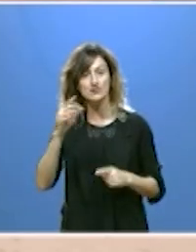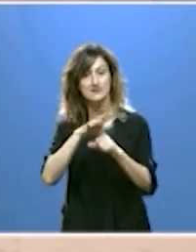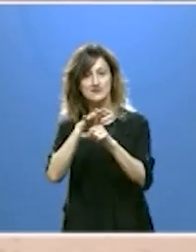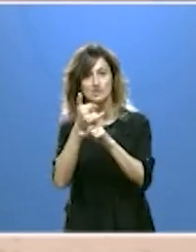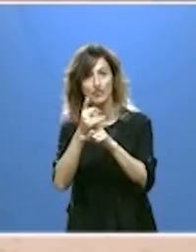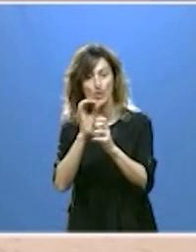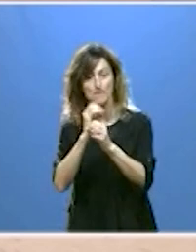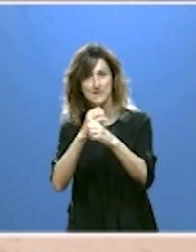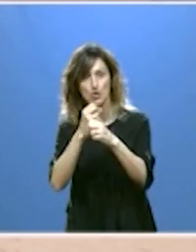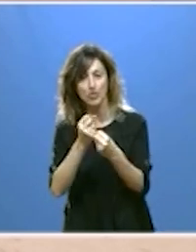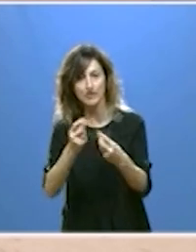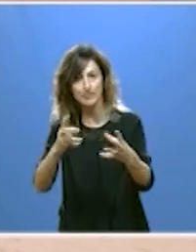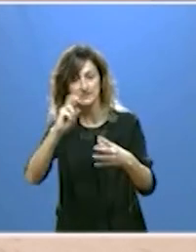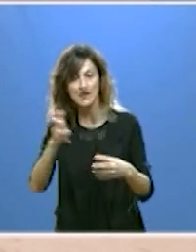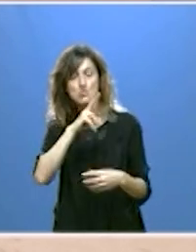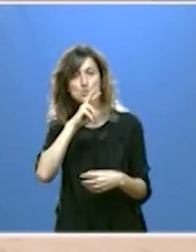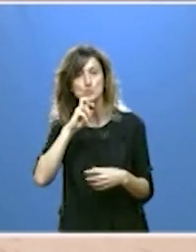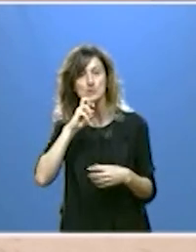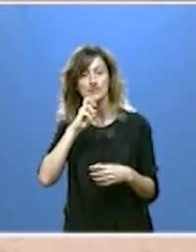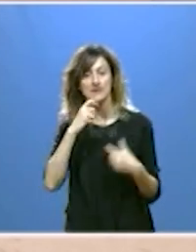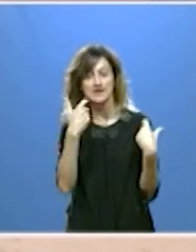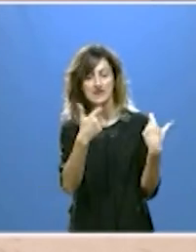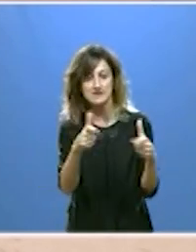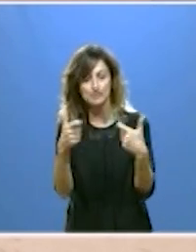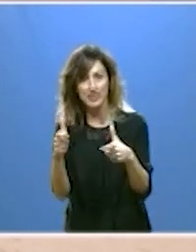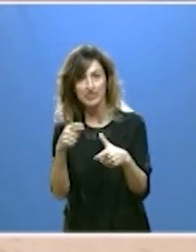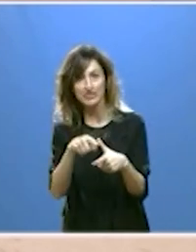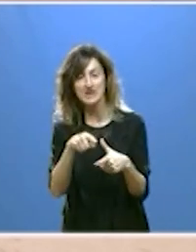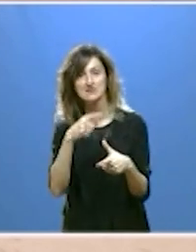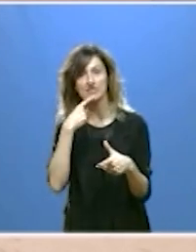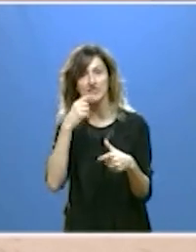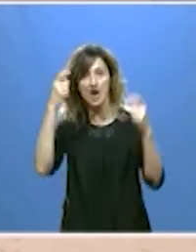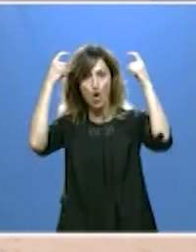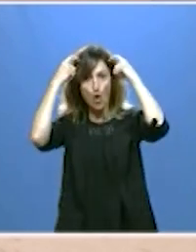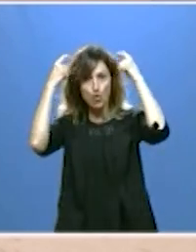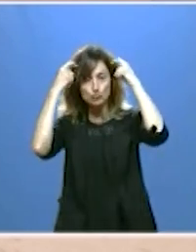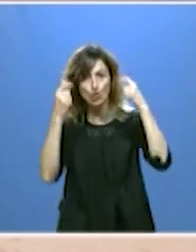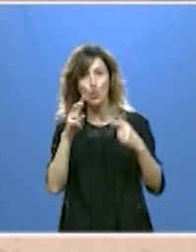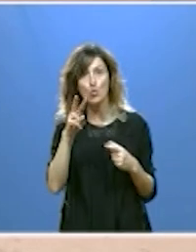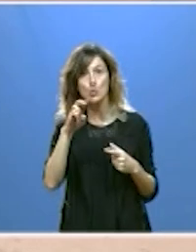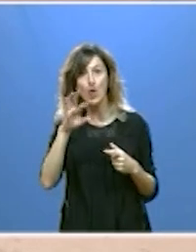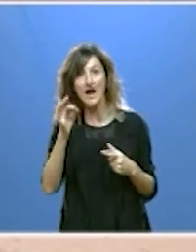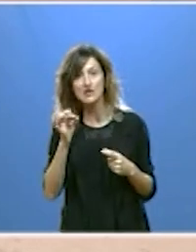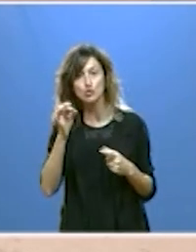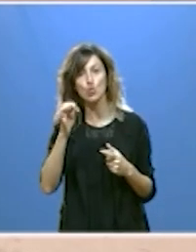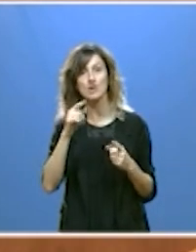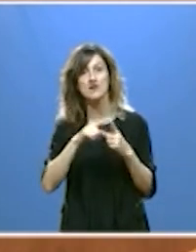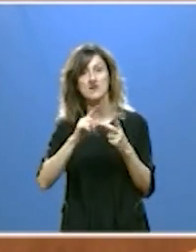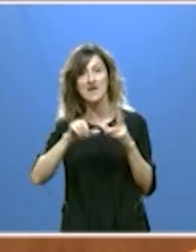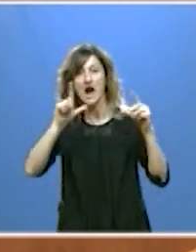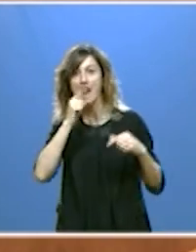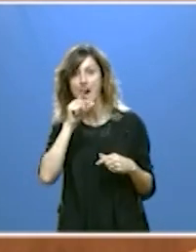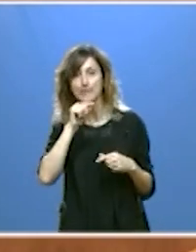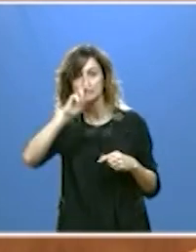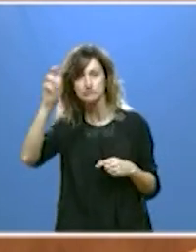biodiversidad con la conservación de especies catalogadas como el oso el urogallo y las aves esteparias y